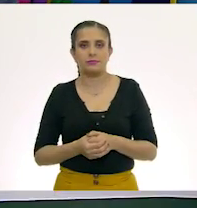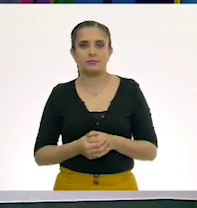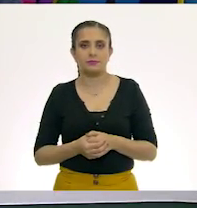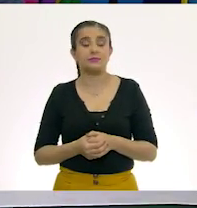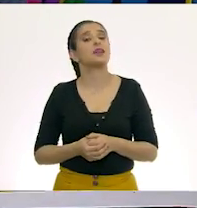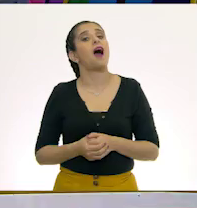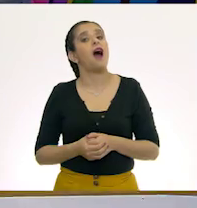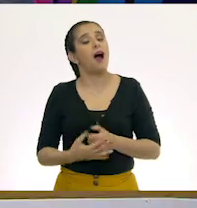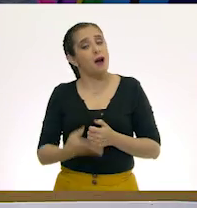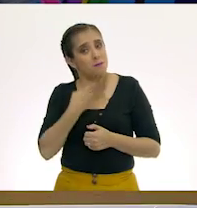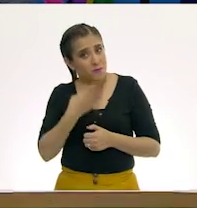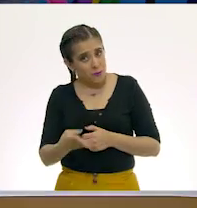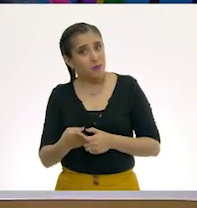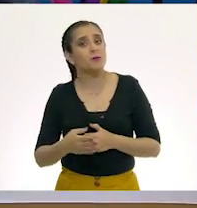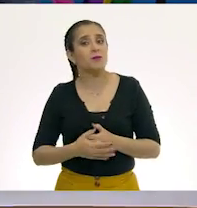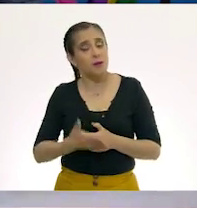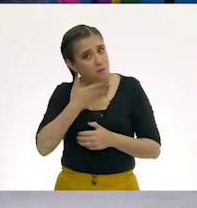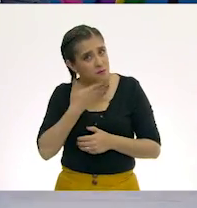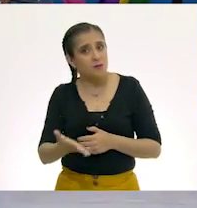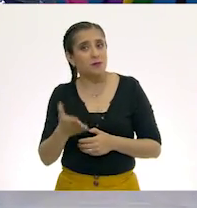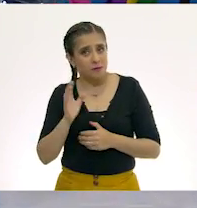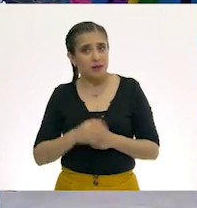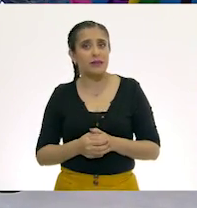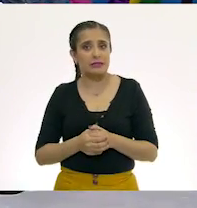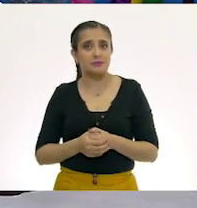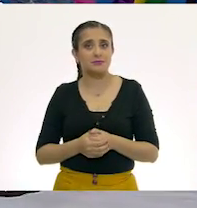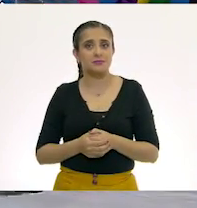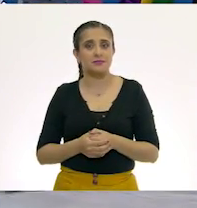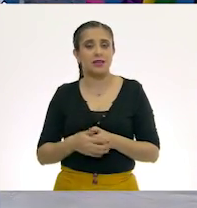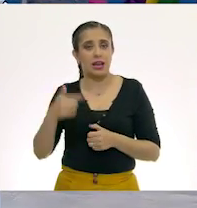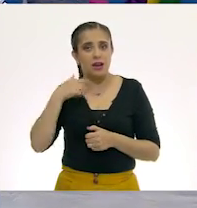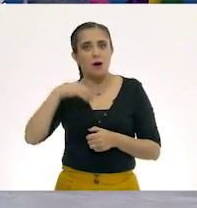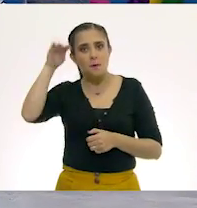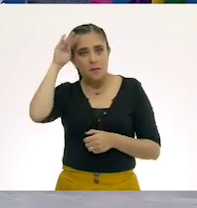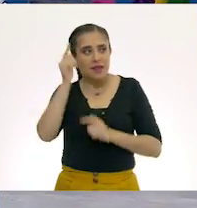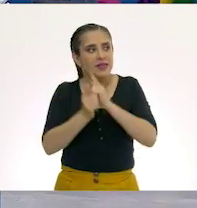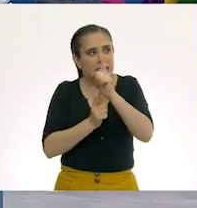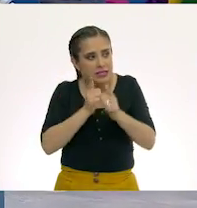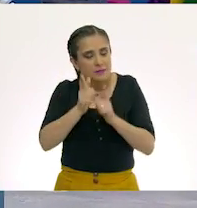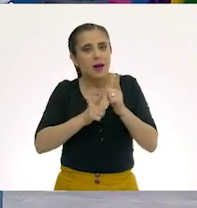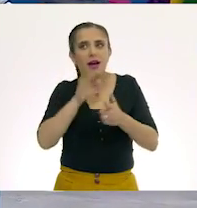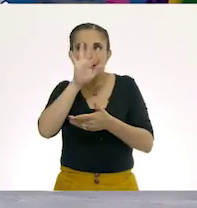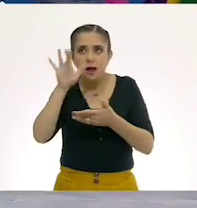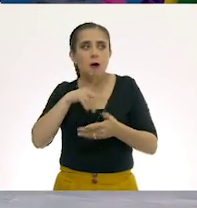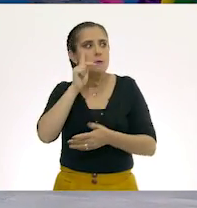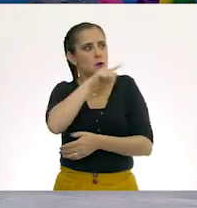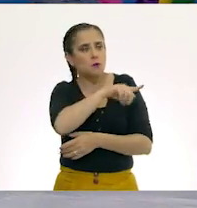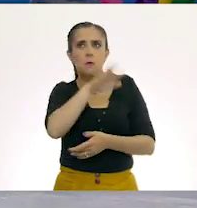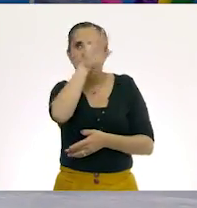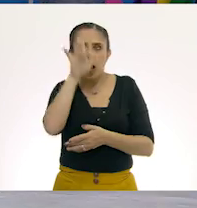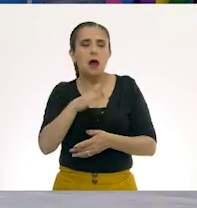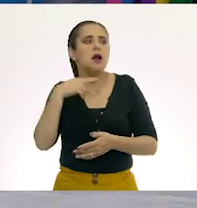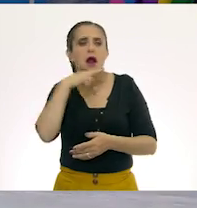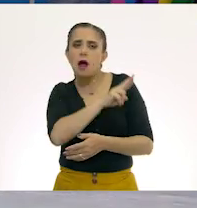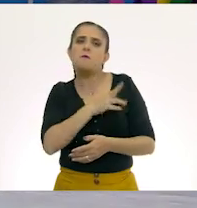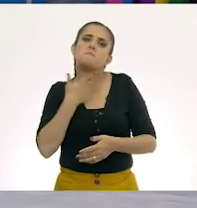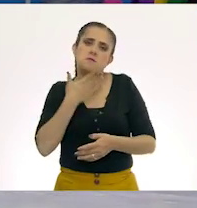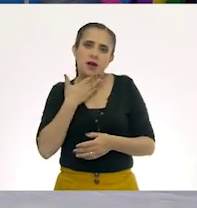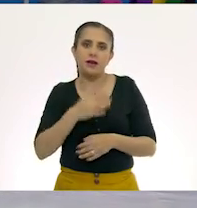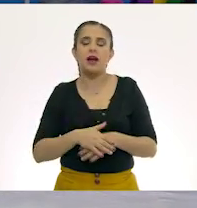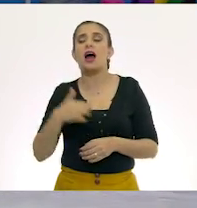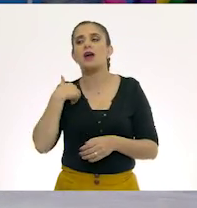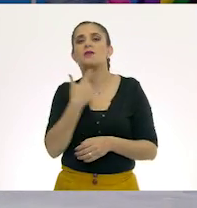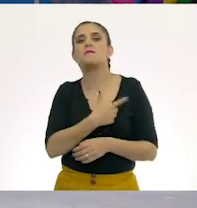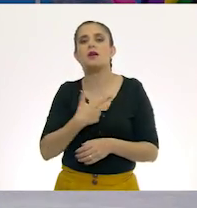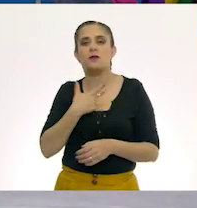Muy bien, muy bien, muy bien. Yo estaba esperando que lo hicieras más despacito, pero tienes muy buen ritmo para los trabalenguas. Me gusta el